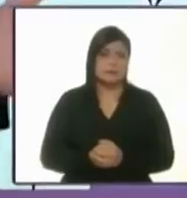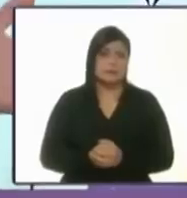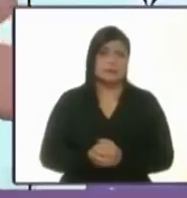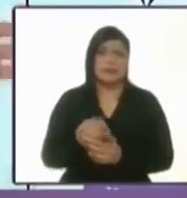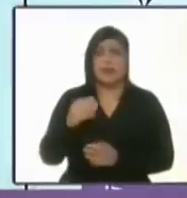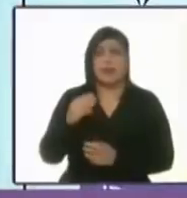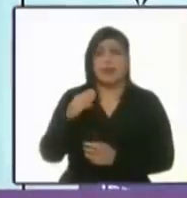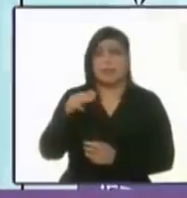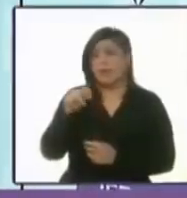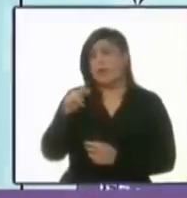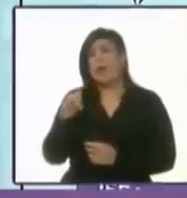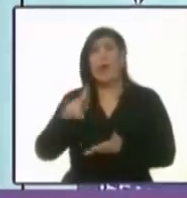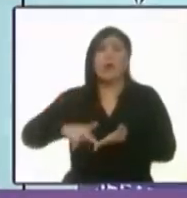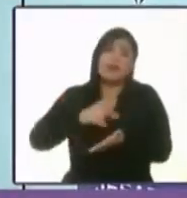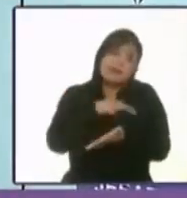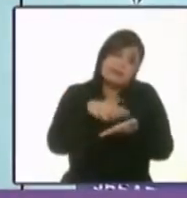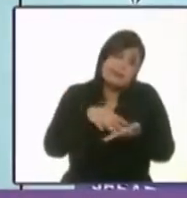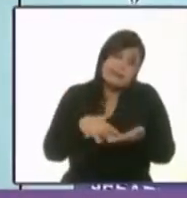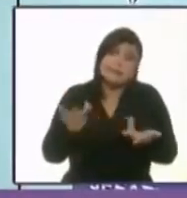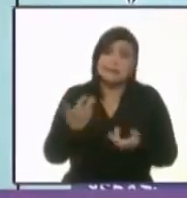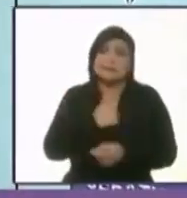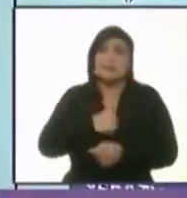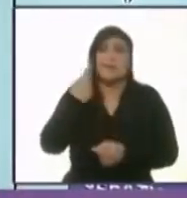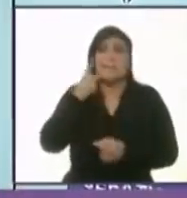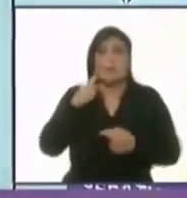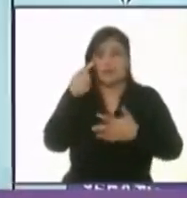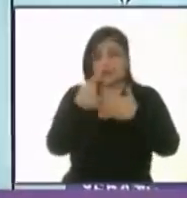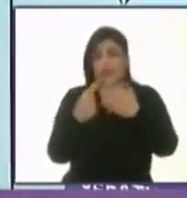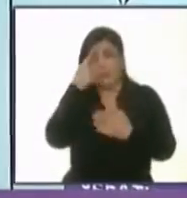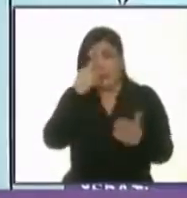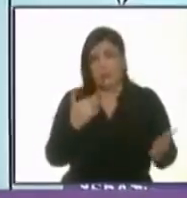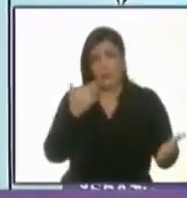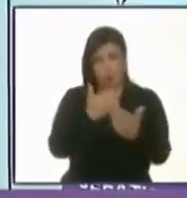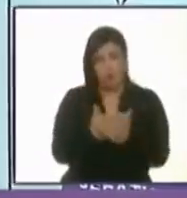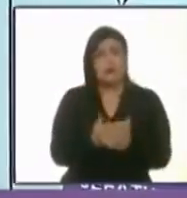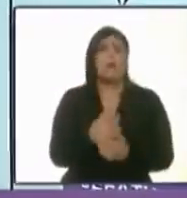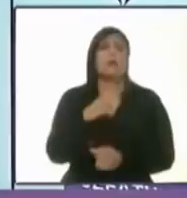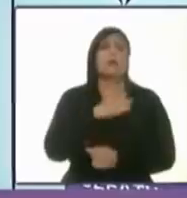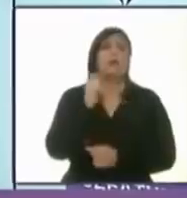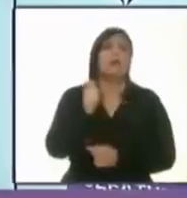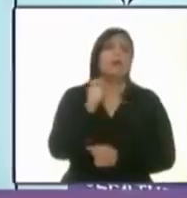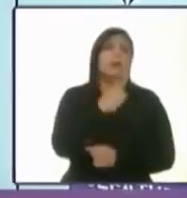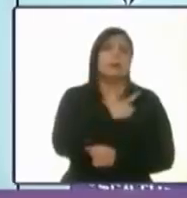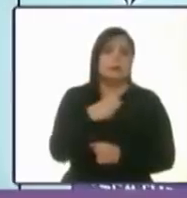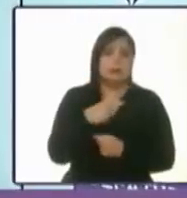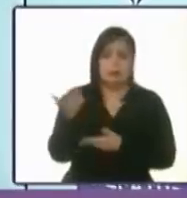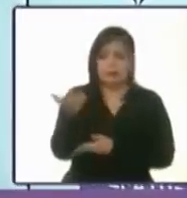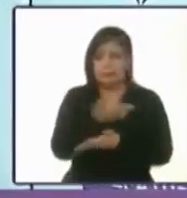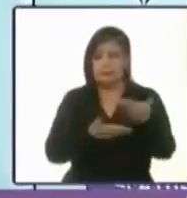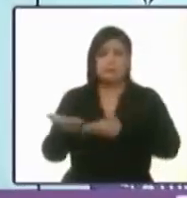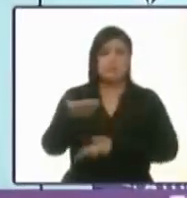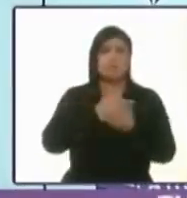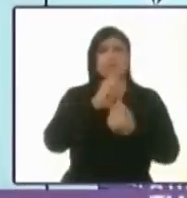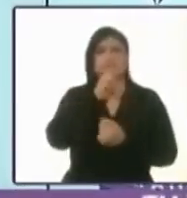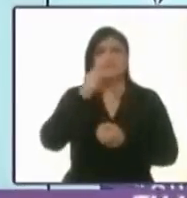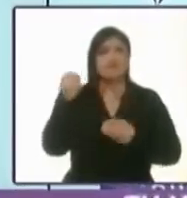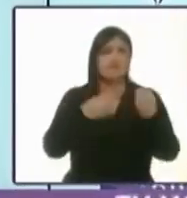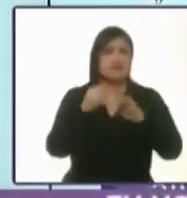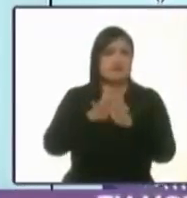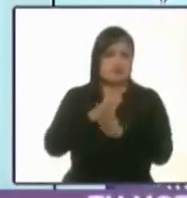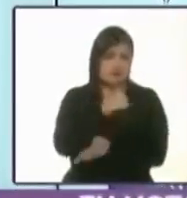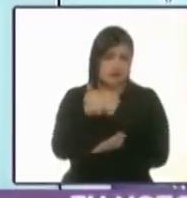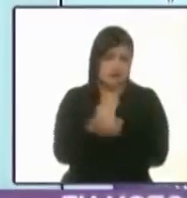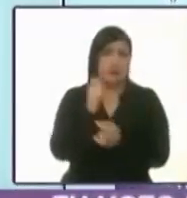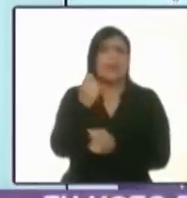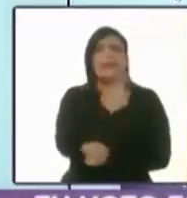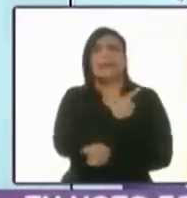Mariana, volviste a leer, pero vamos a las propuestas. Para generar una mejor convivencia metropolitana, lo que tenemos que